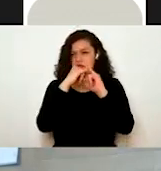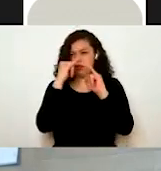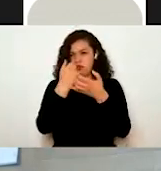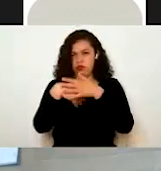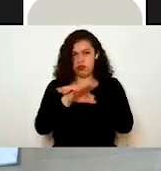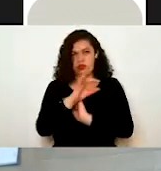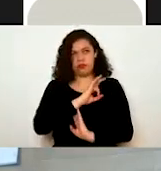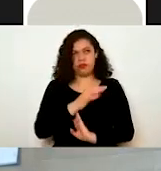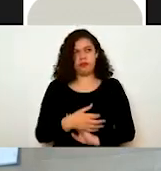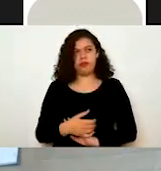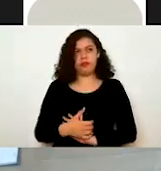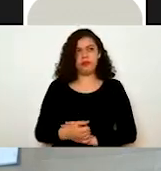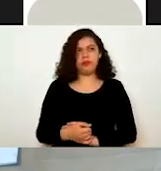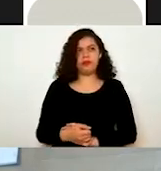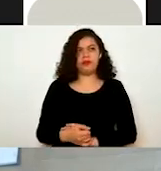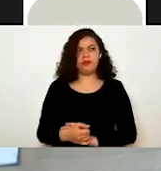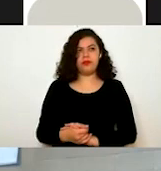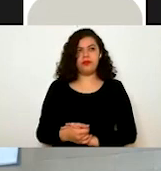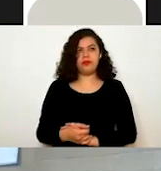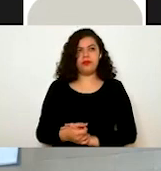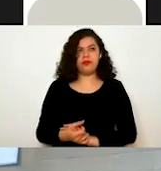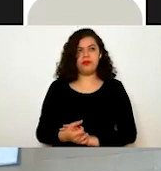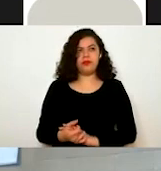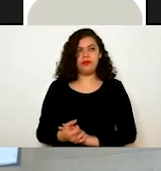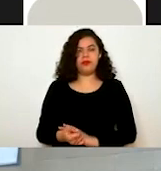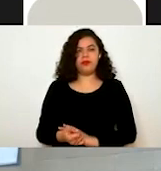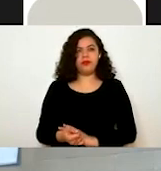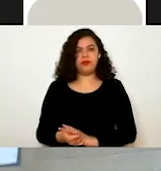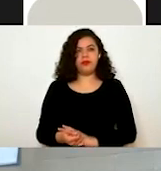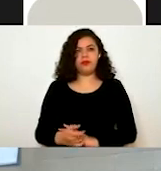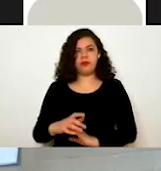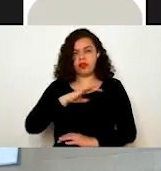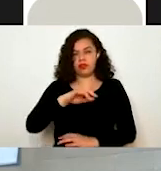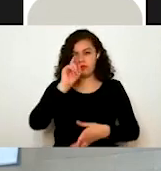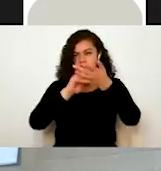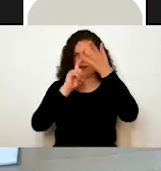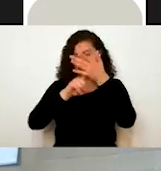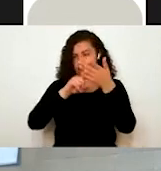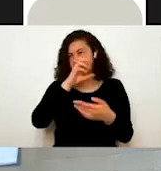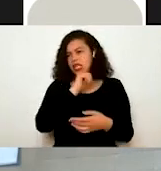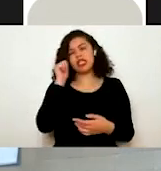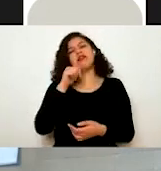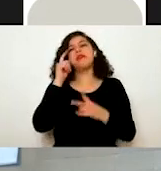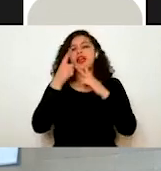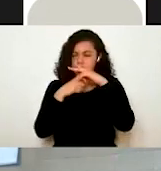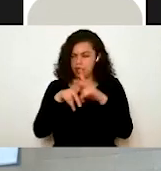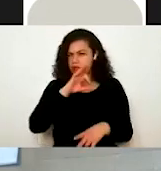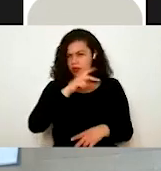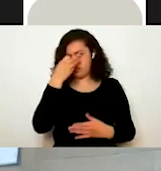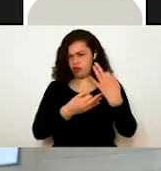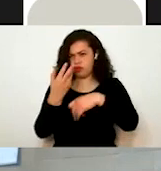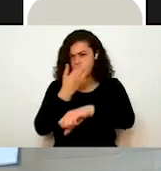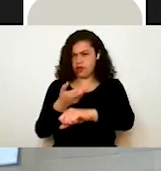Pero sí es muy importante que ustedes vean que con este botón siempre pueden ir a la pantalla de inicio y aquí están todos los trámites, ¿no?